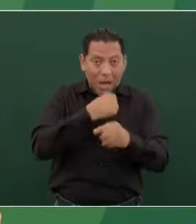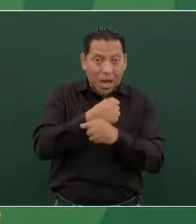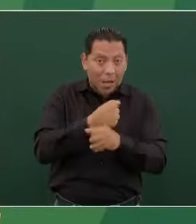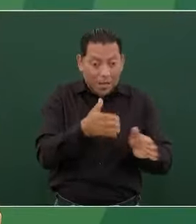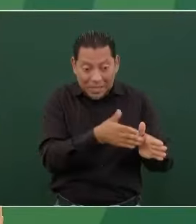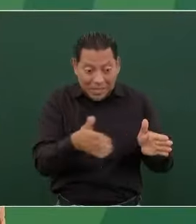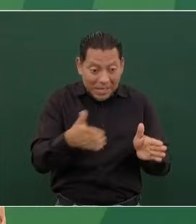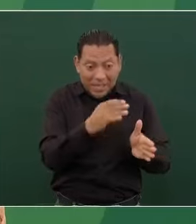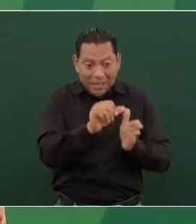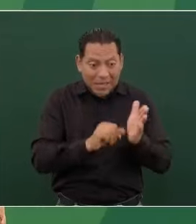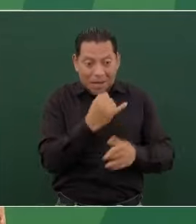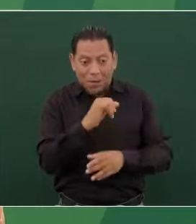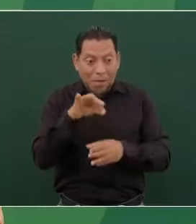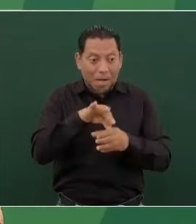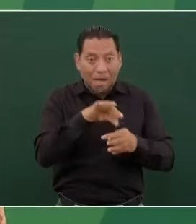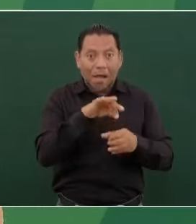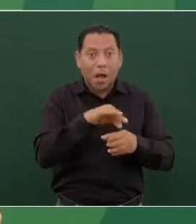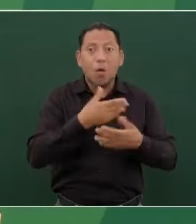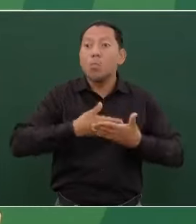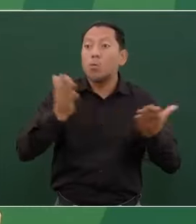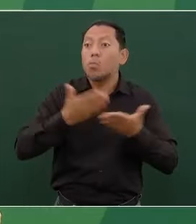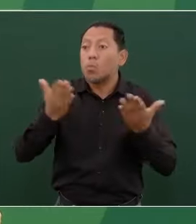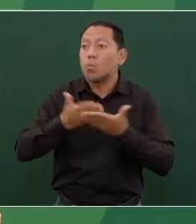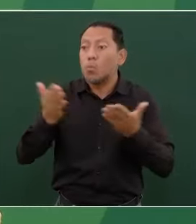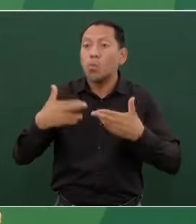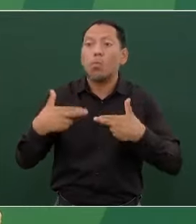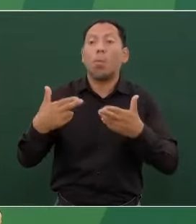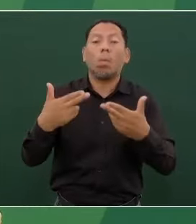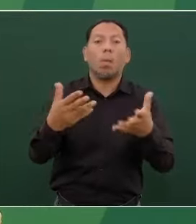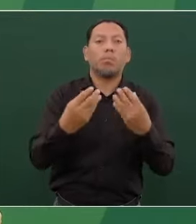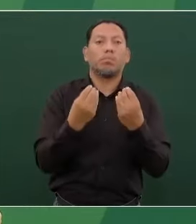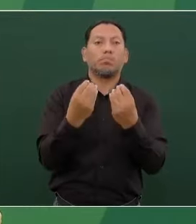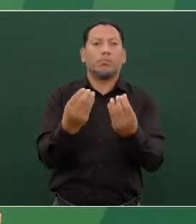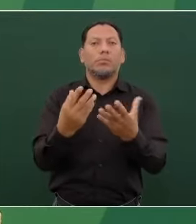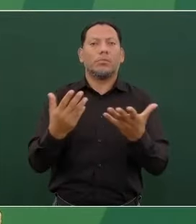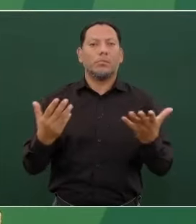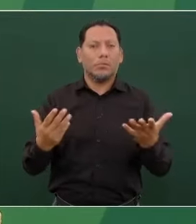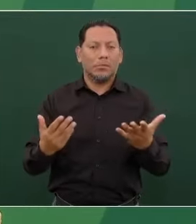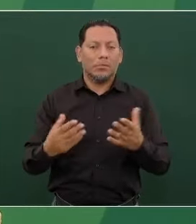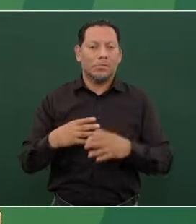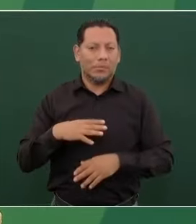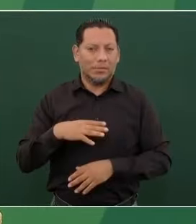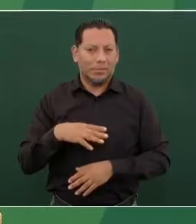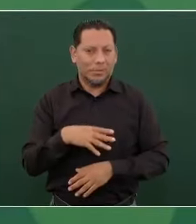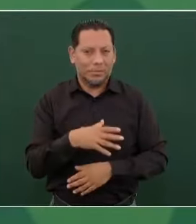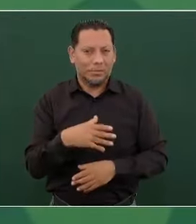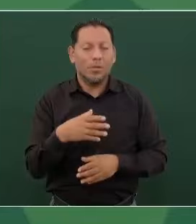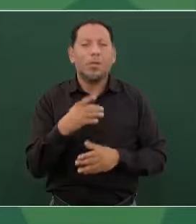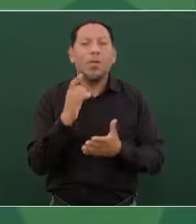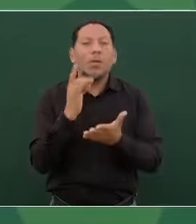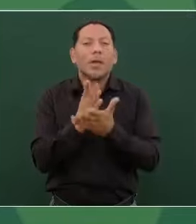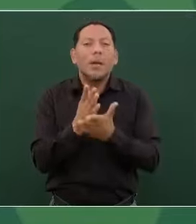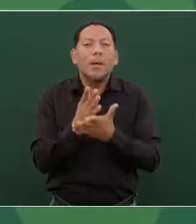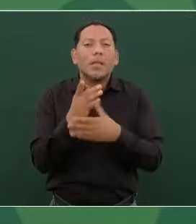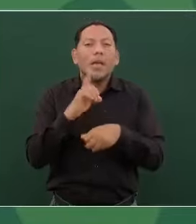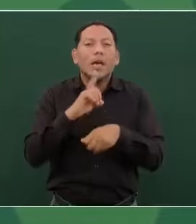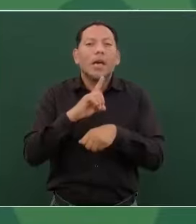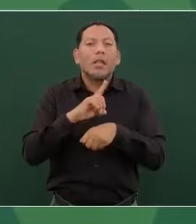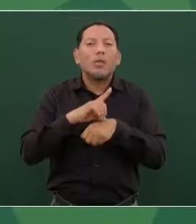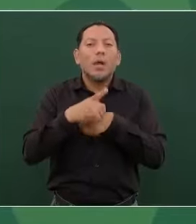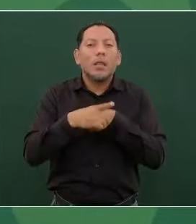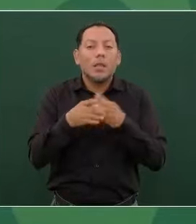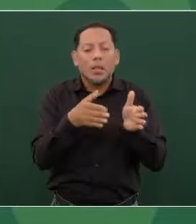sólo durante las elecciones